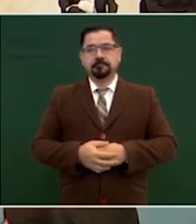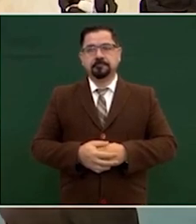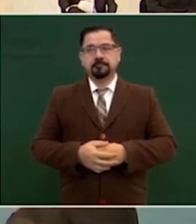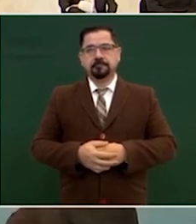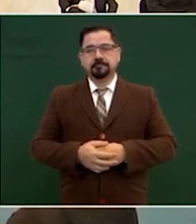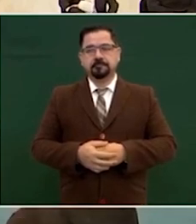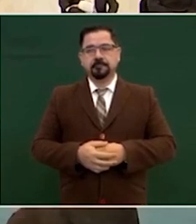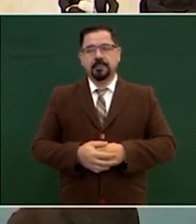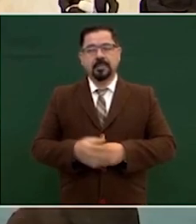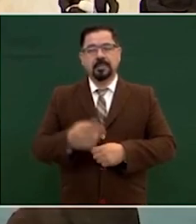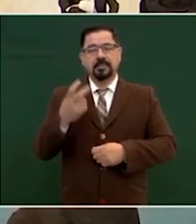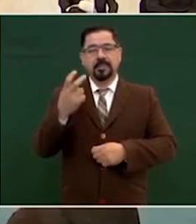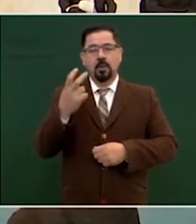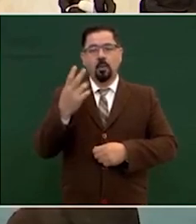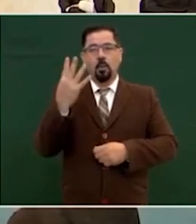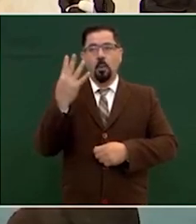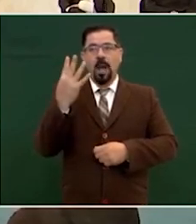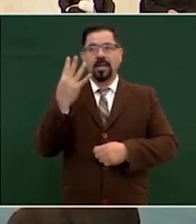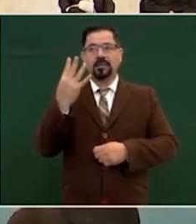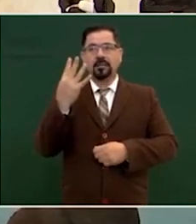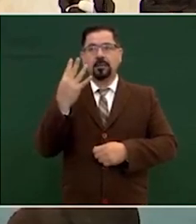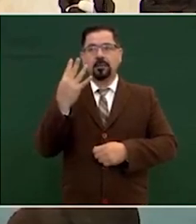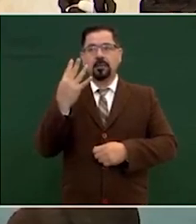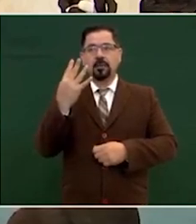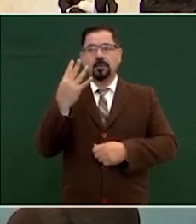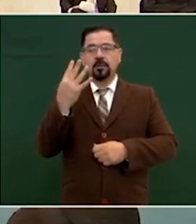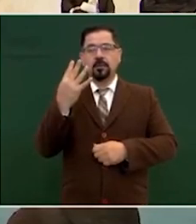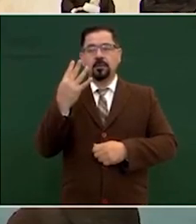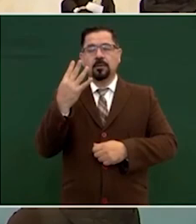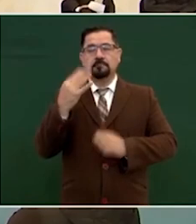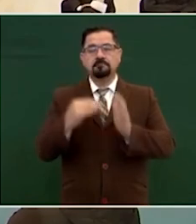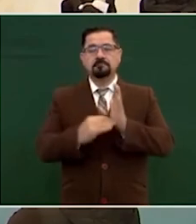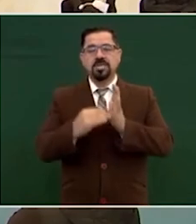este es 4 millones 500 mil